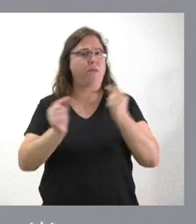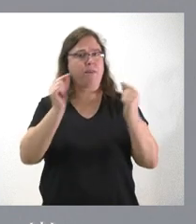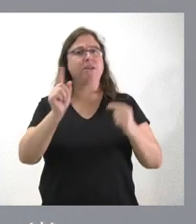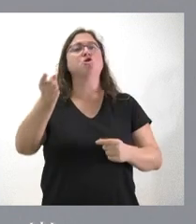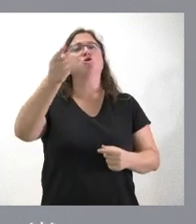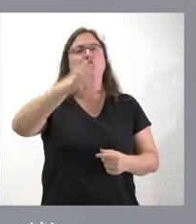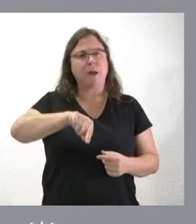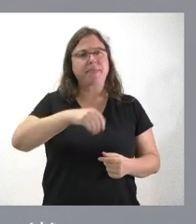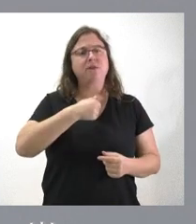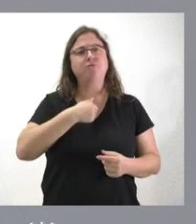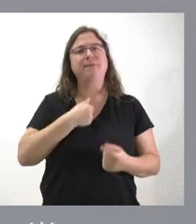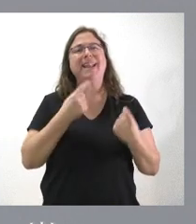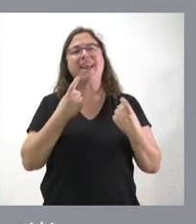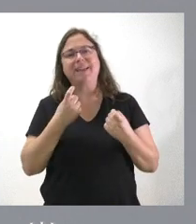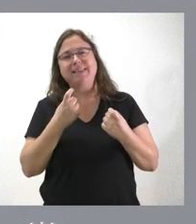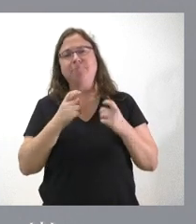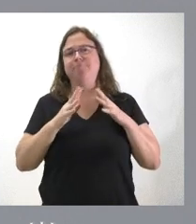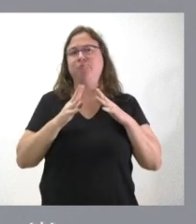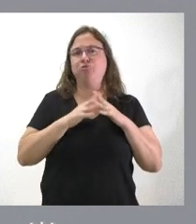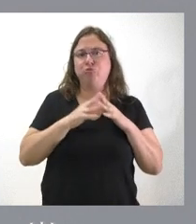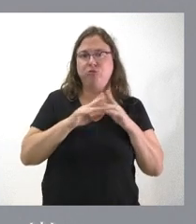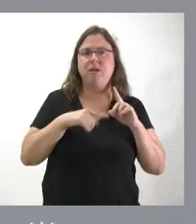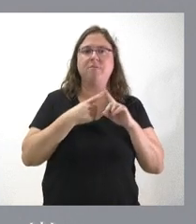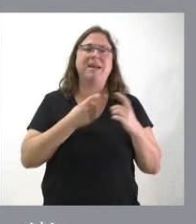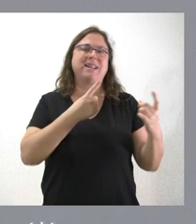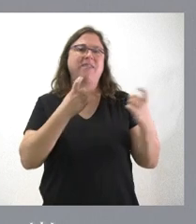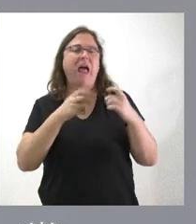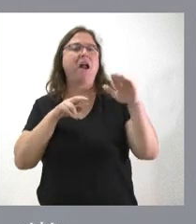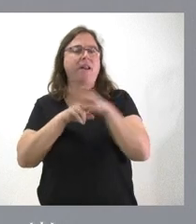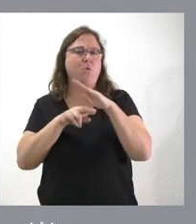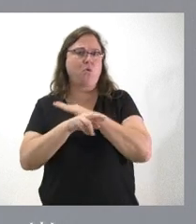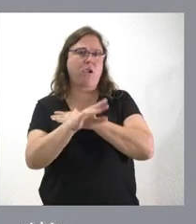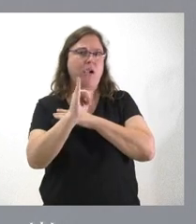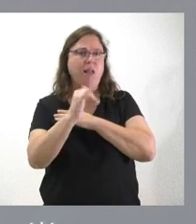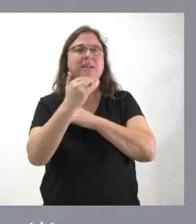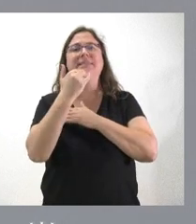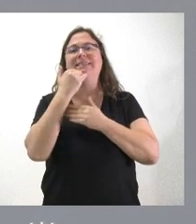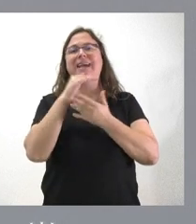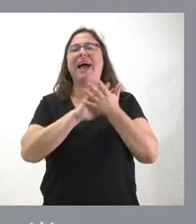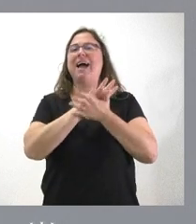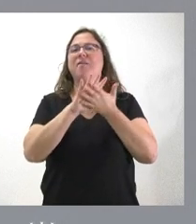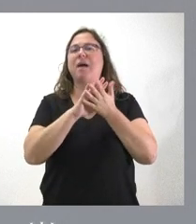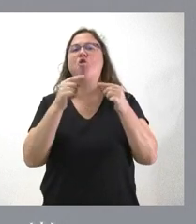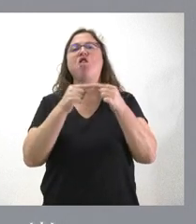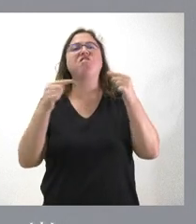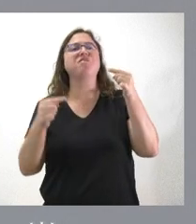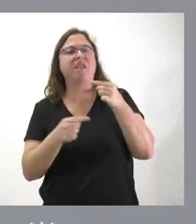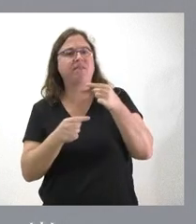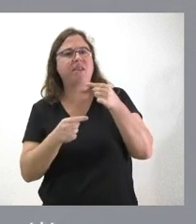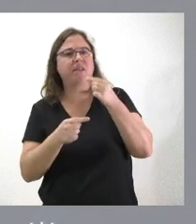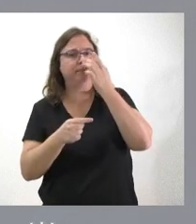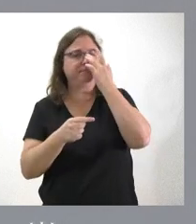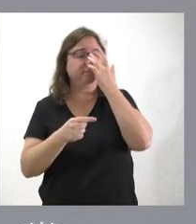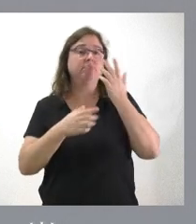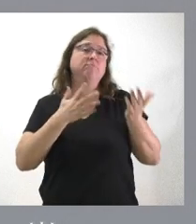necesidades de infraestructuras y necesidades de recursos y que se habla de déficit de infraestructuras, pues